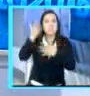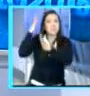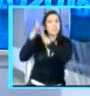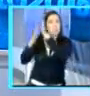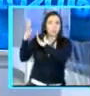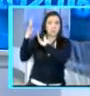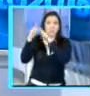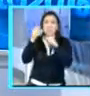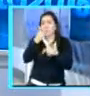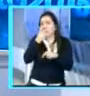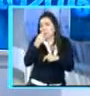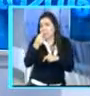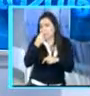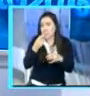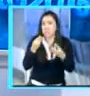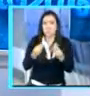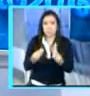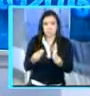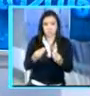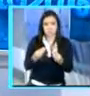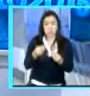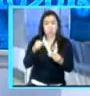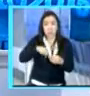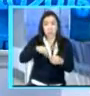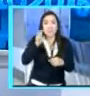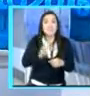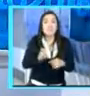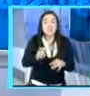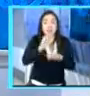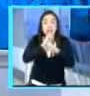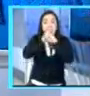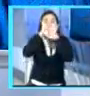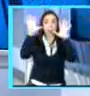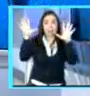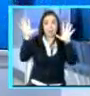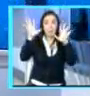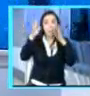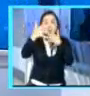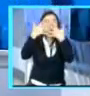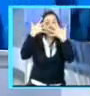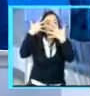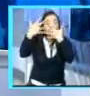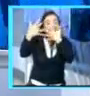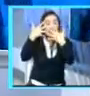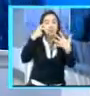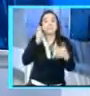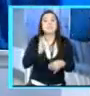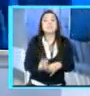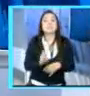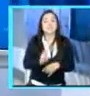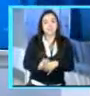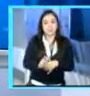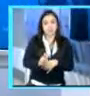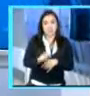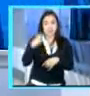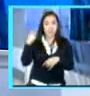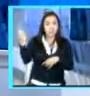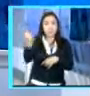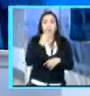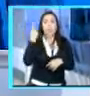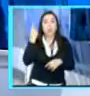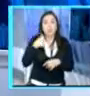La corrupción es inaceptable, la transparencia es esencial. Eso es lo importante. Y eso creo que son las condiciones básicas